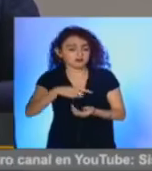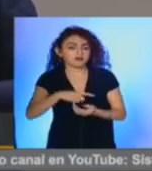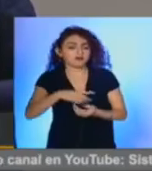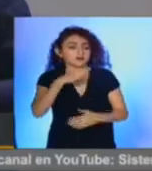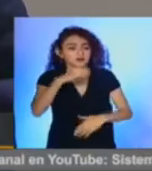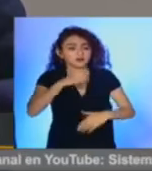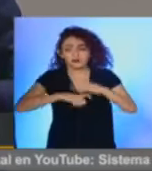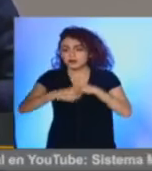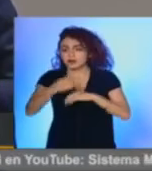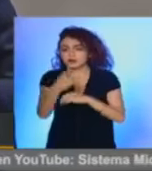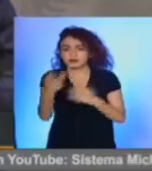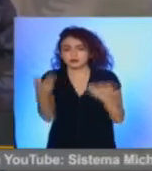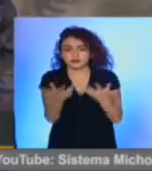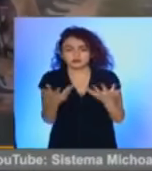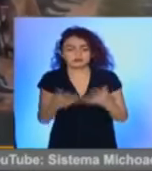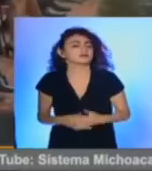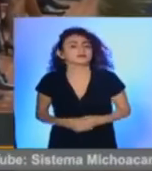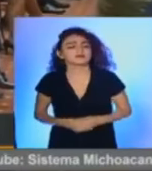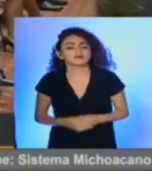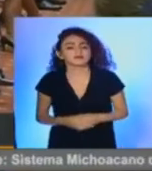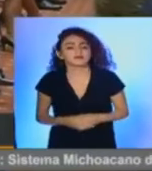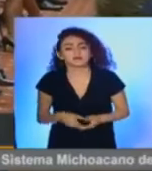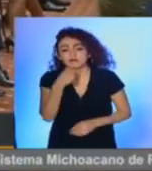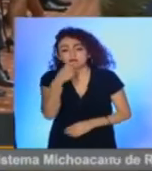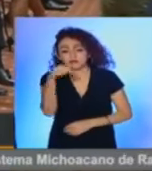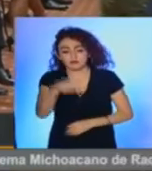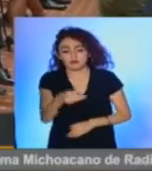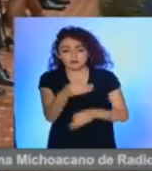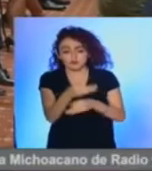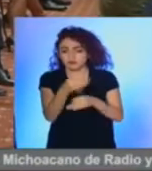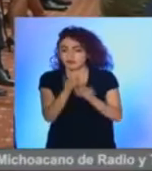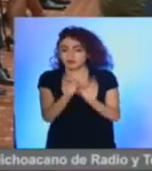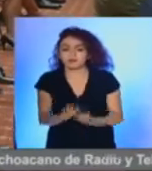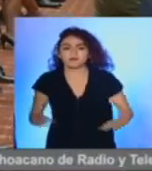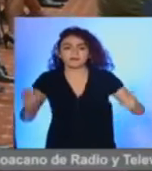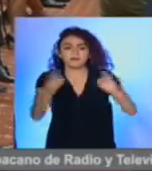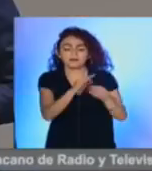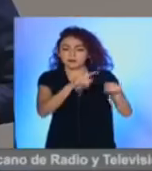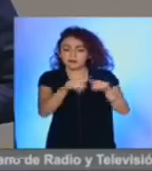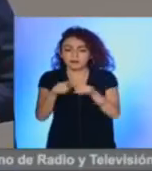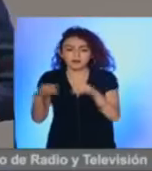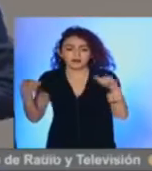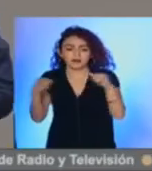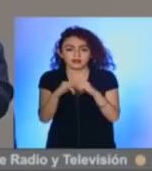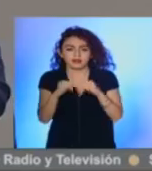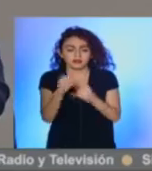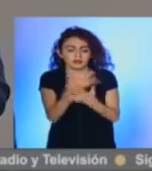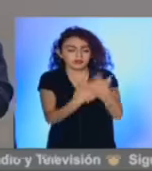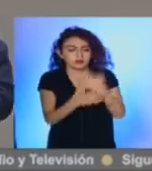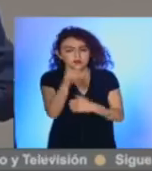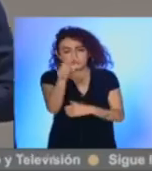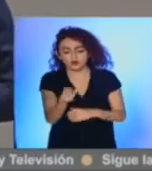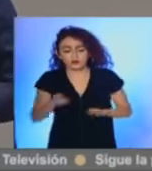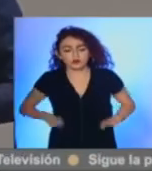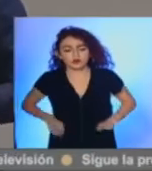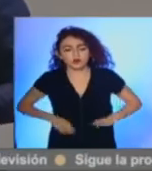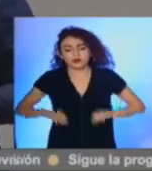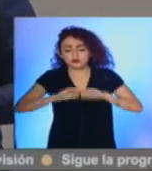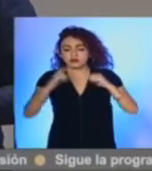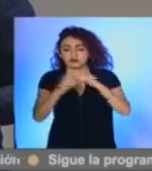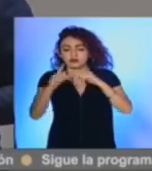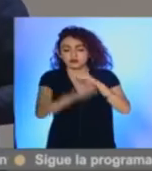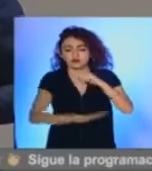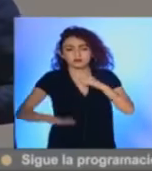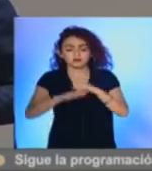impunidad que éste genera. Puntualizó que la tarea será consolidar las instituciones y generar las condiciones para que la sociedad